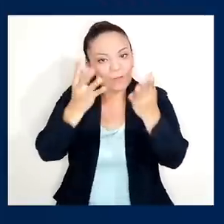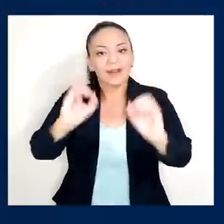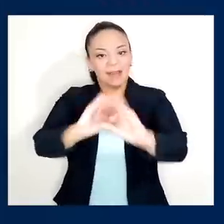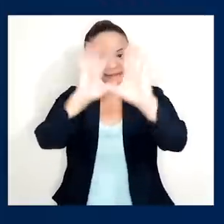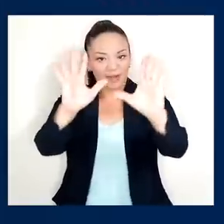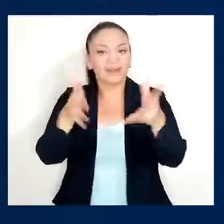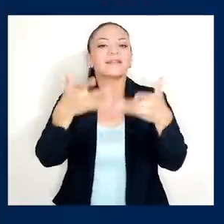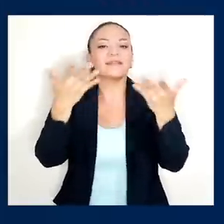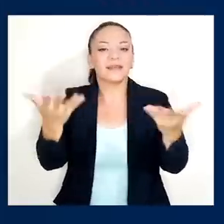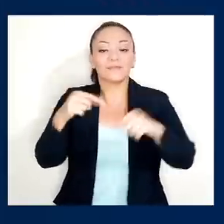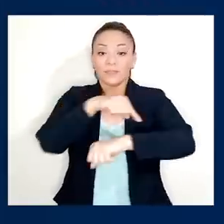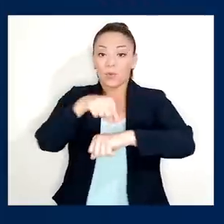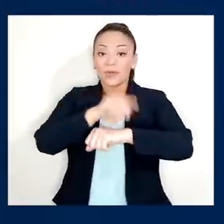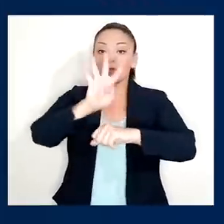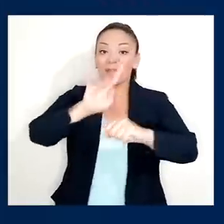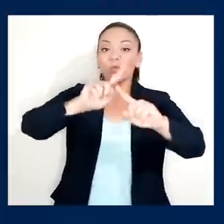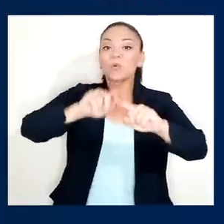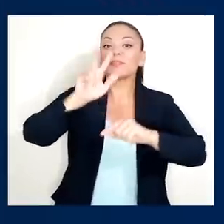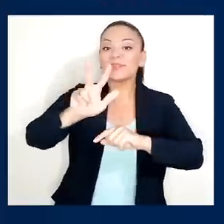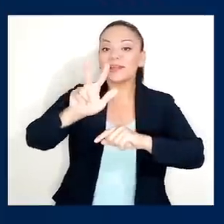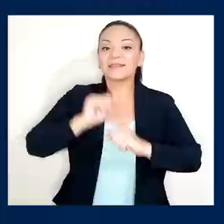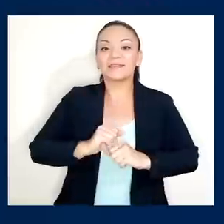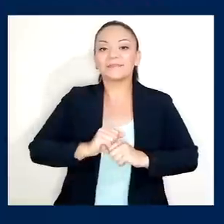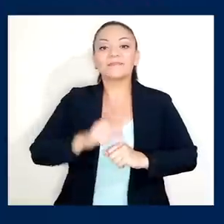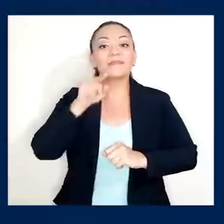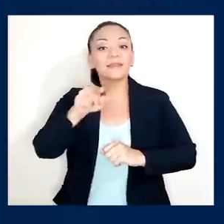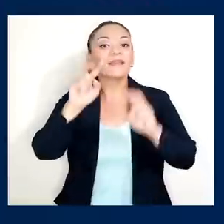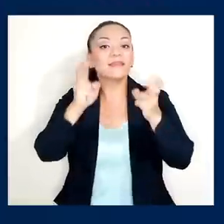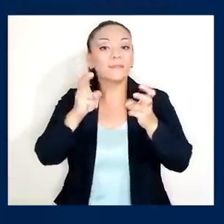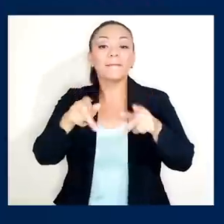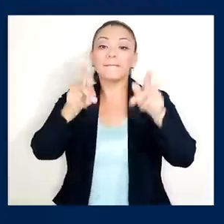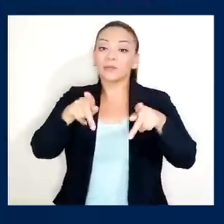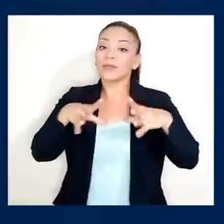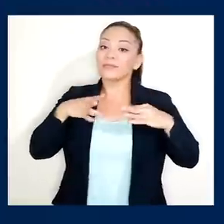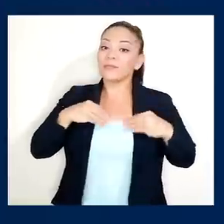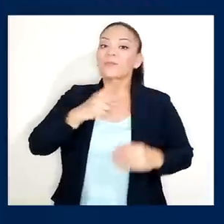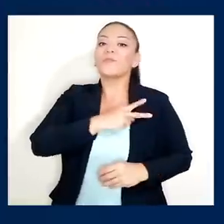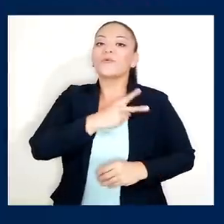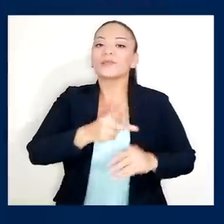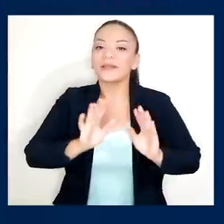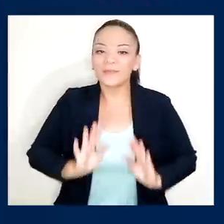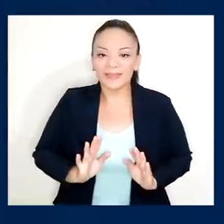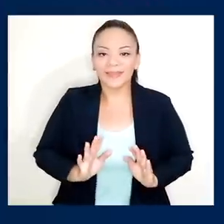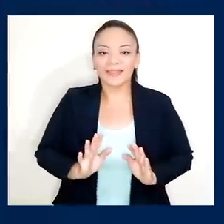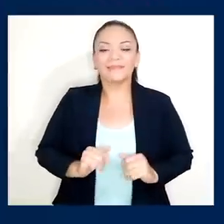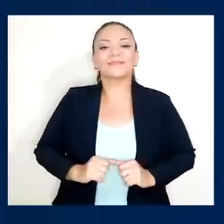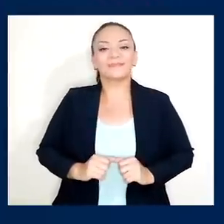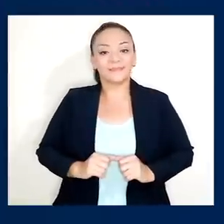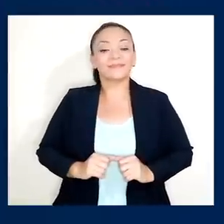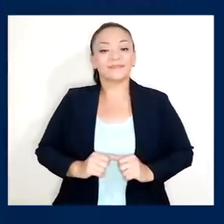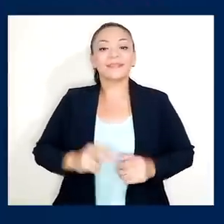que las jornadas 4x3 son voluntarias. Y usted tendría 3